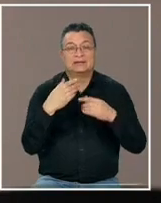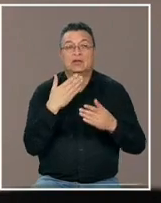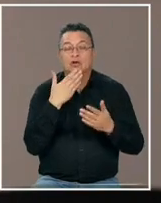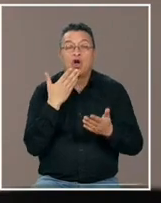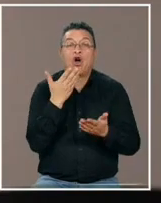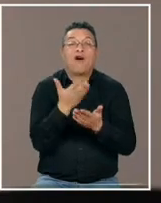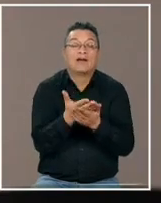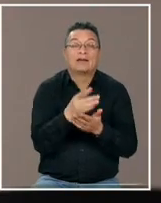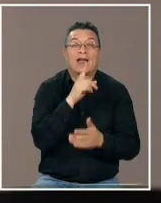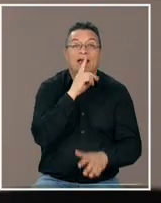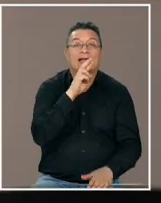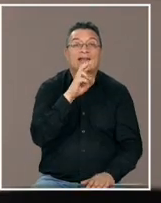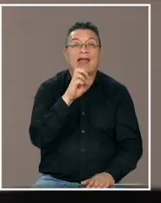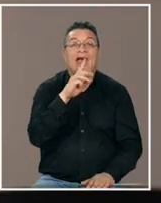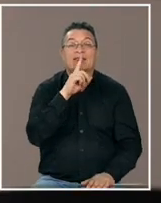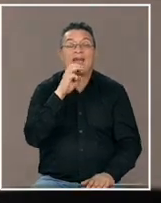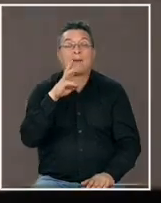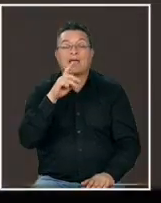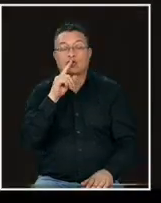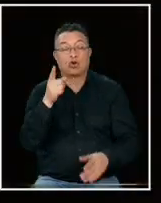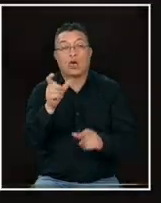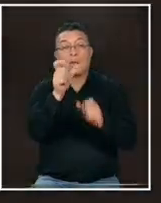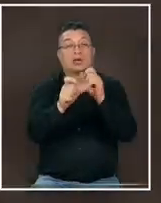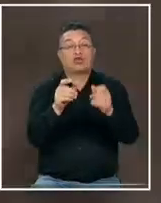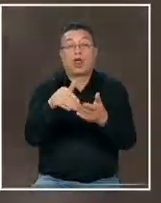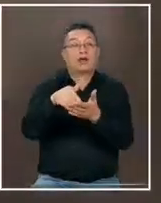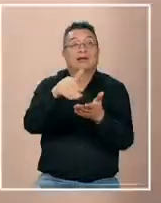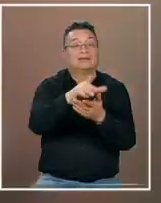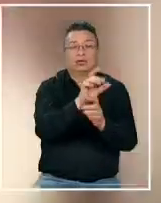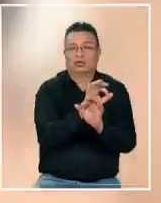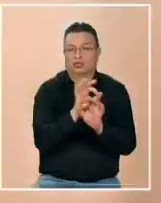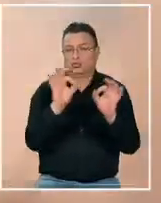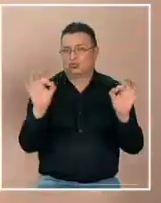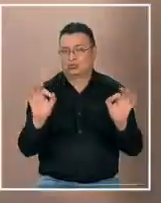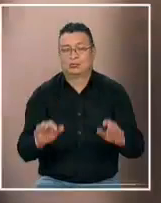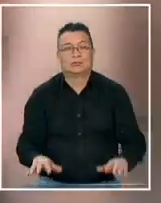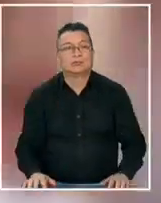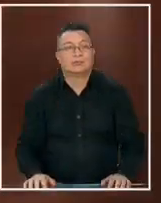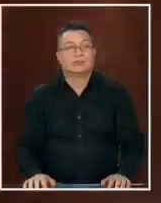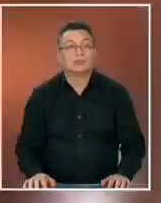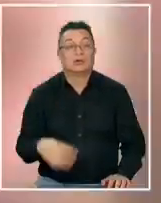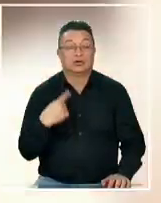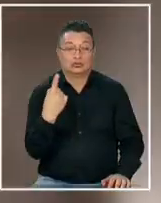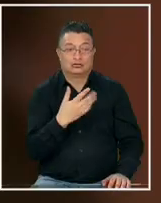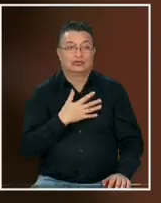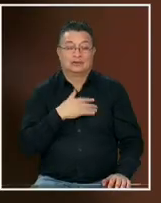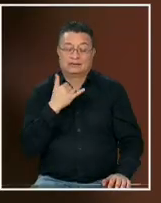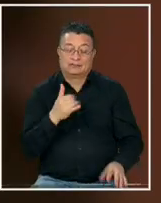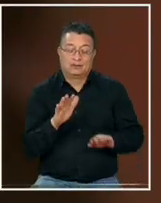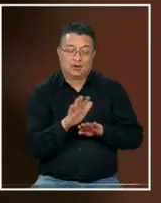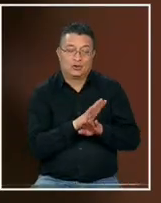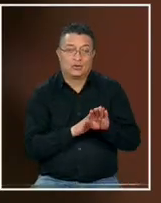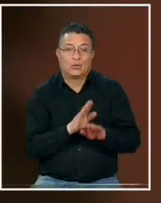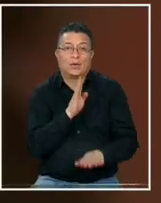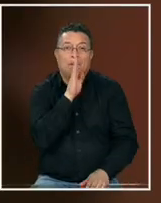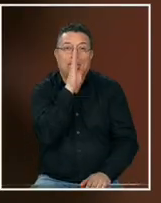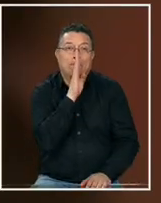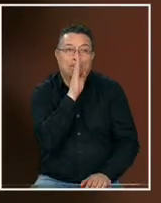tratamientos ni se desplazó la atención a ningún paciente principalmente nosotros nos dedicamos a cuidar perritos